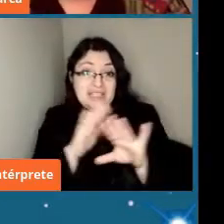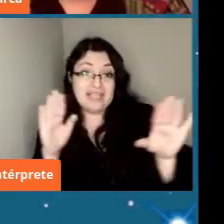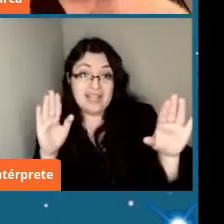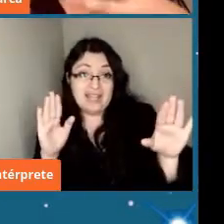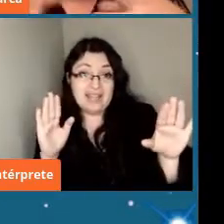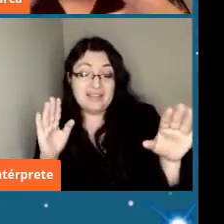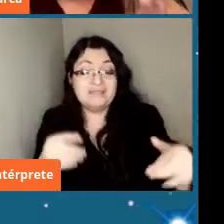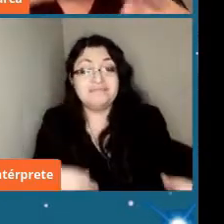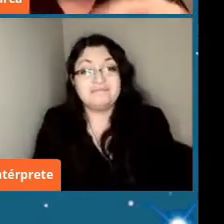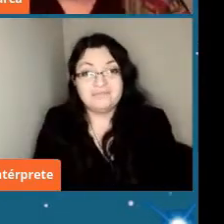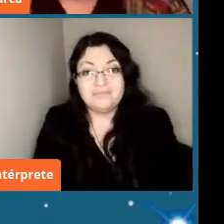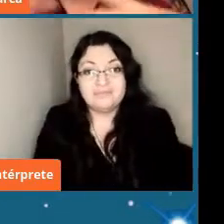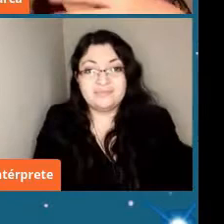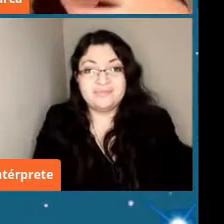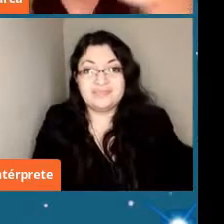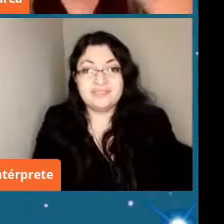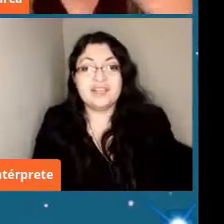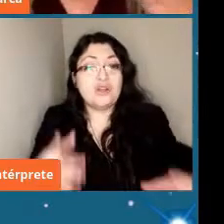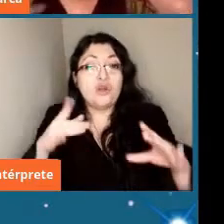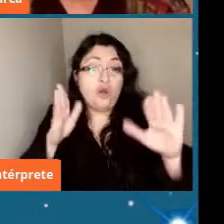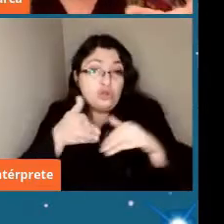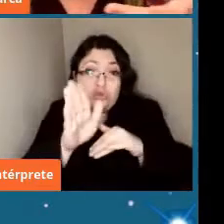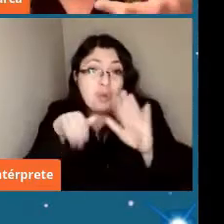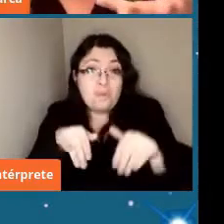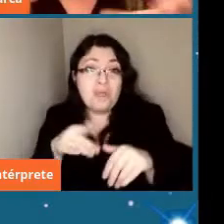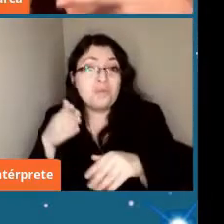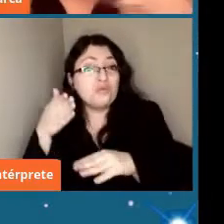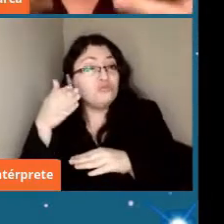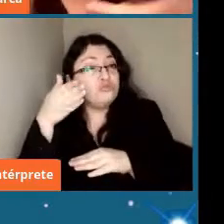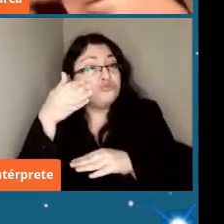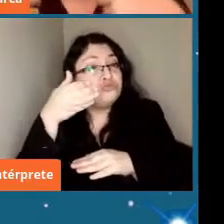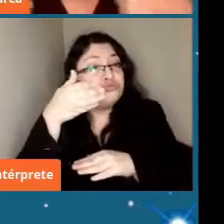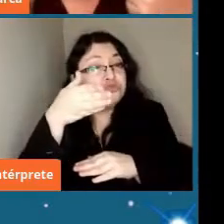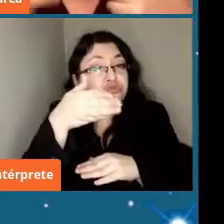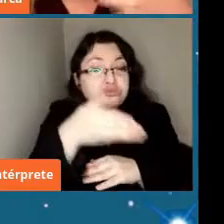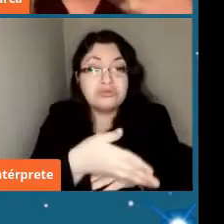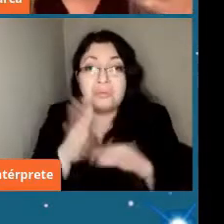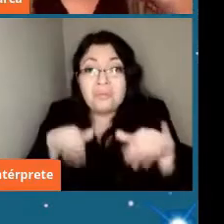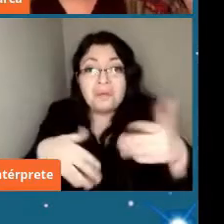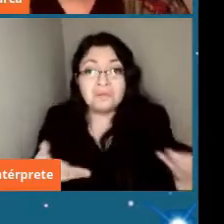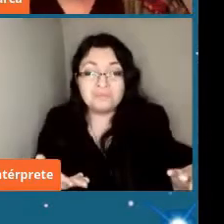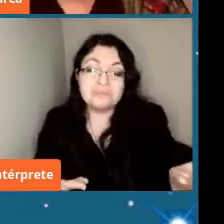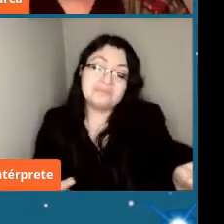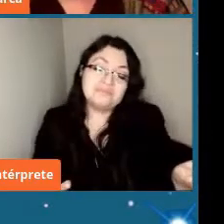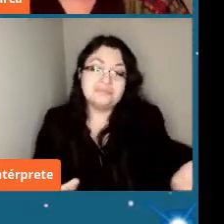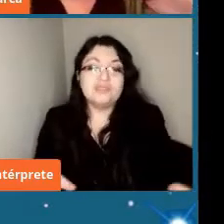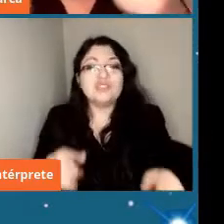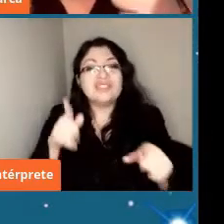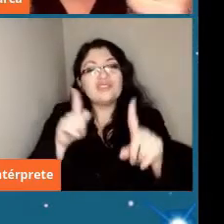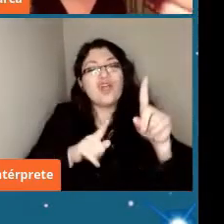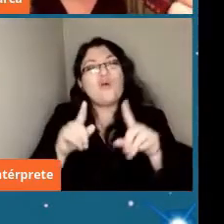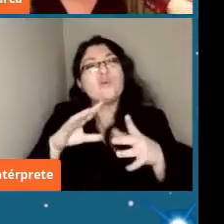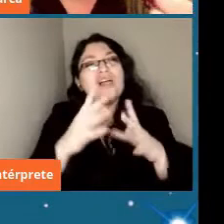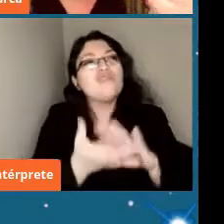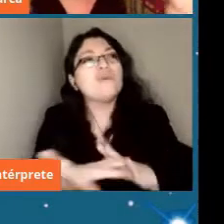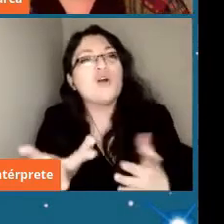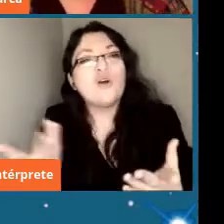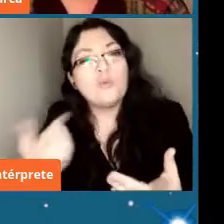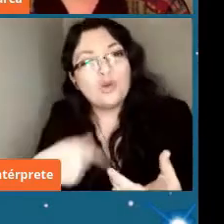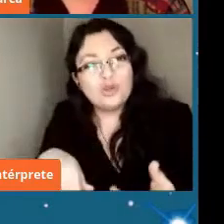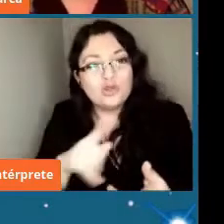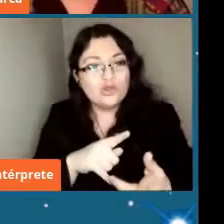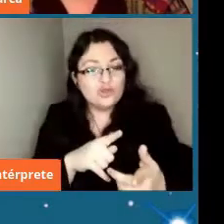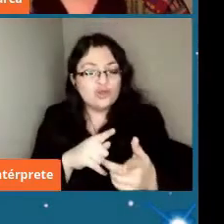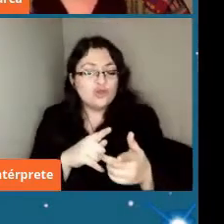su órbita entonces esto son de alguna forma maneras para que nosotros podamos tener